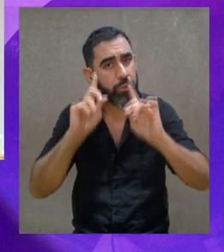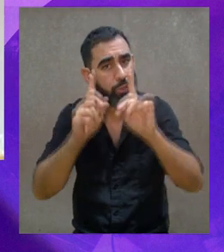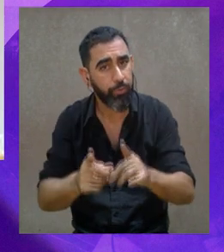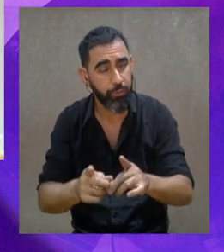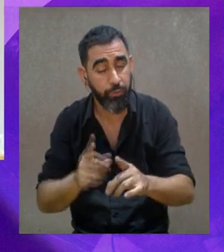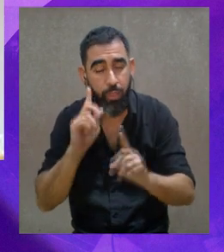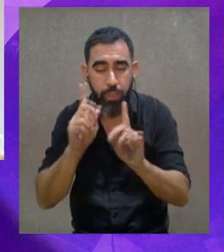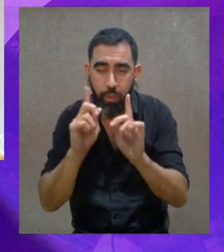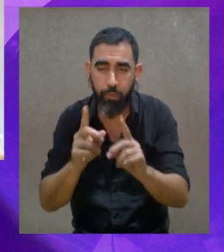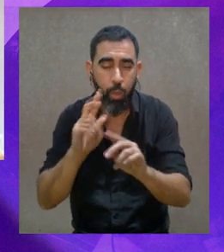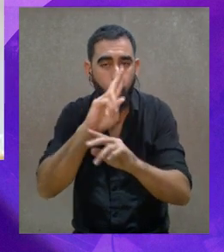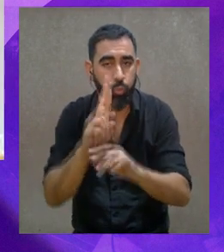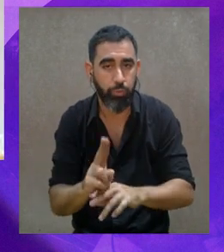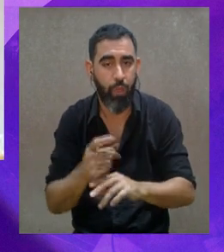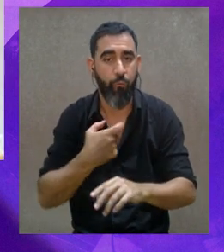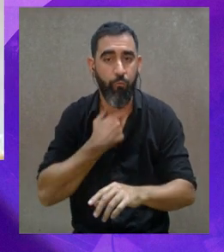y simplemente hay que